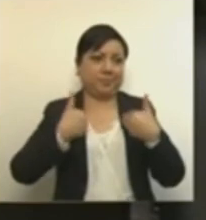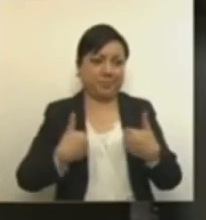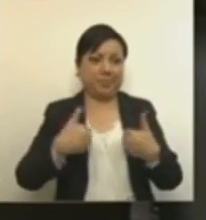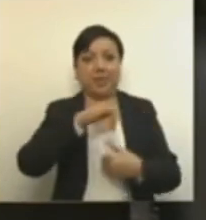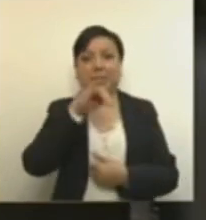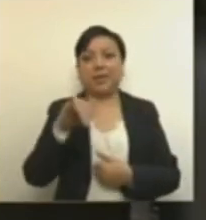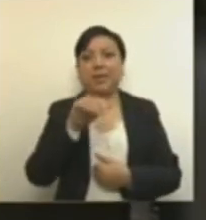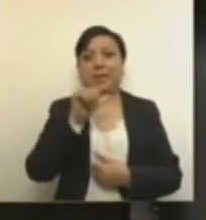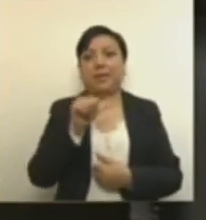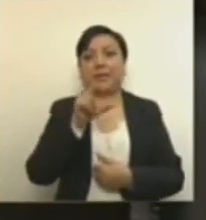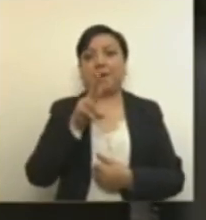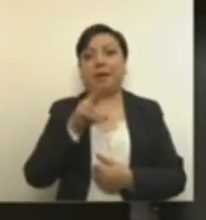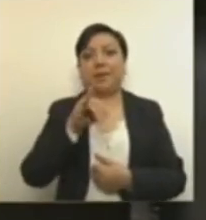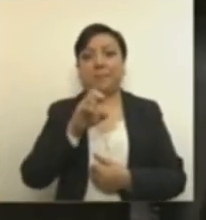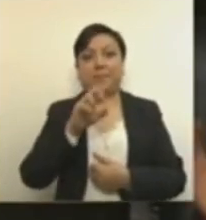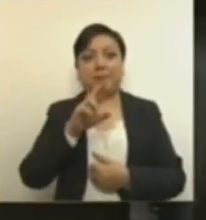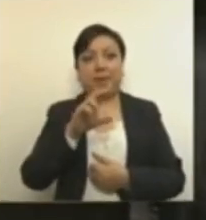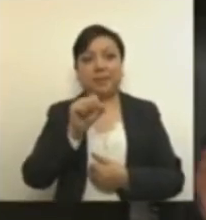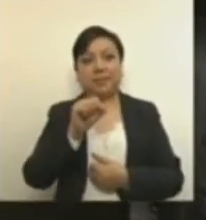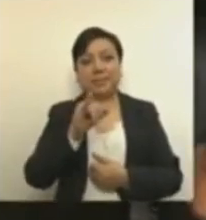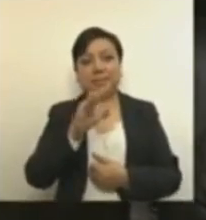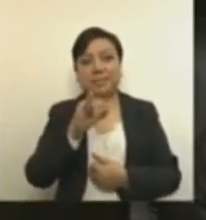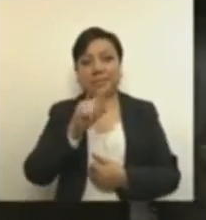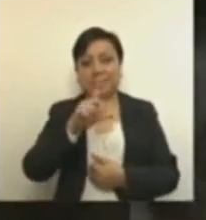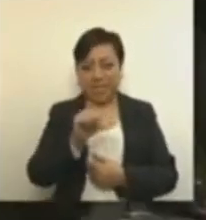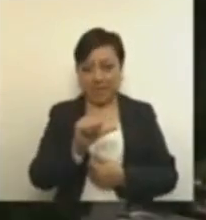Paz, con justicia y dignidad. Muchas gracias.